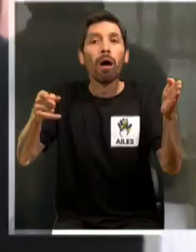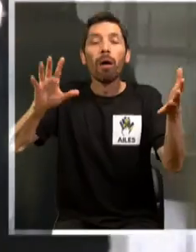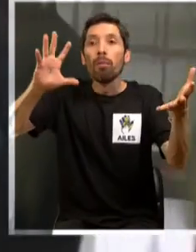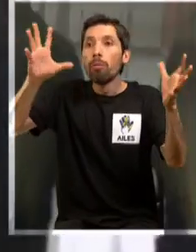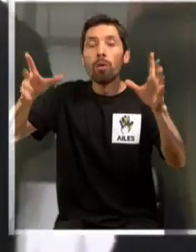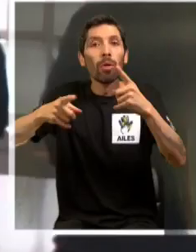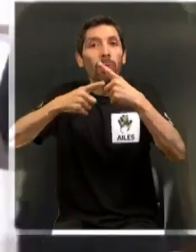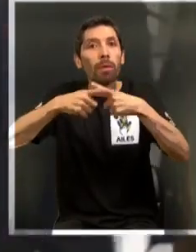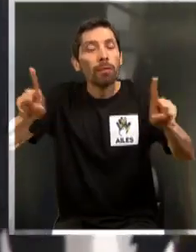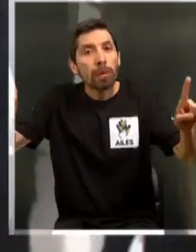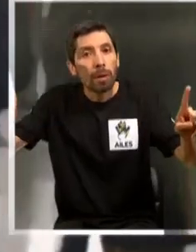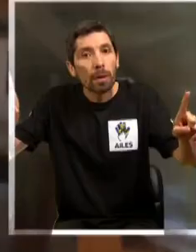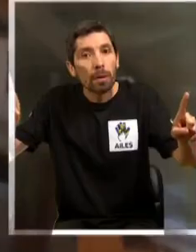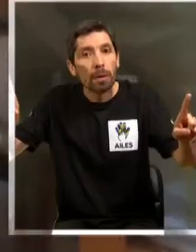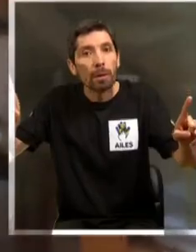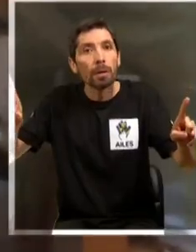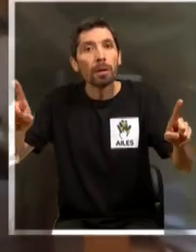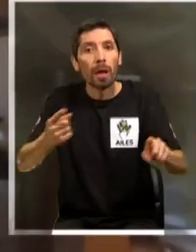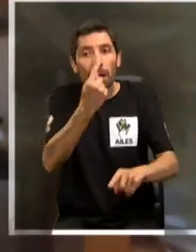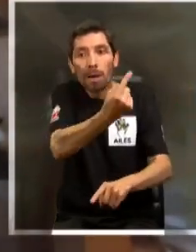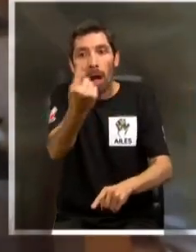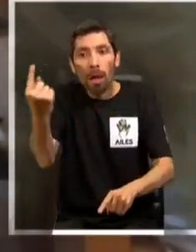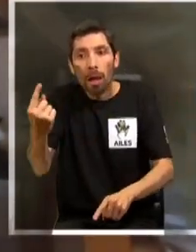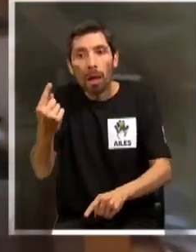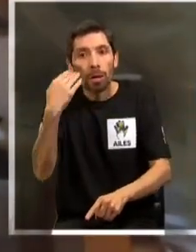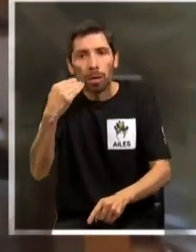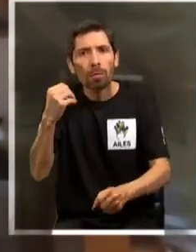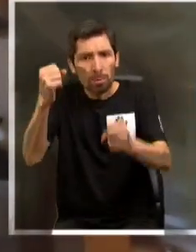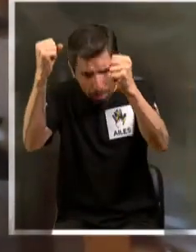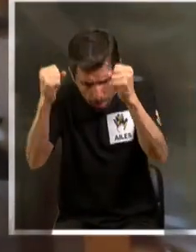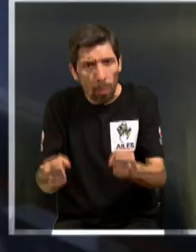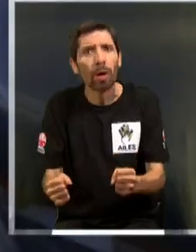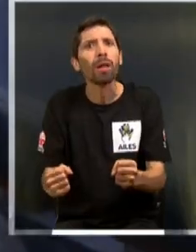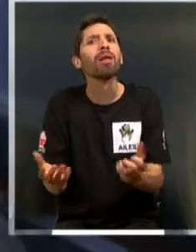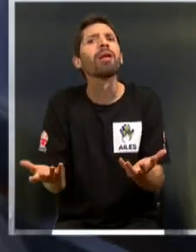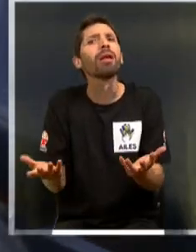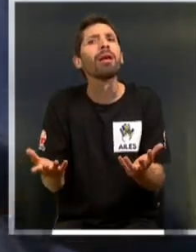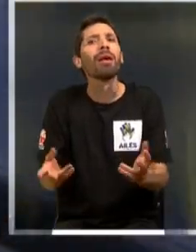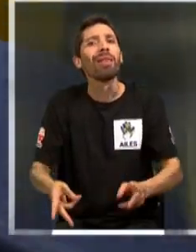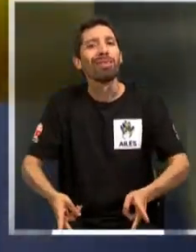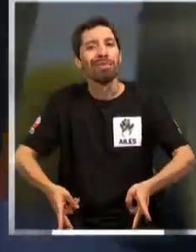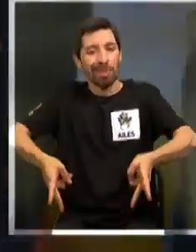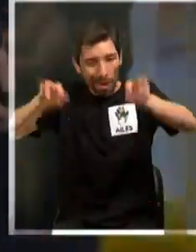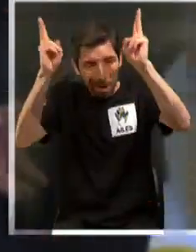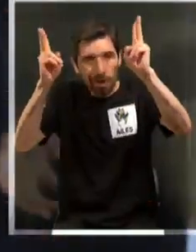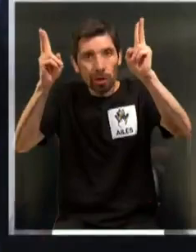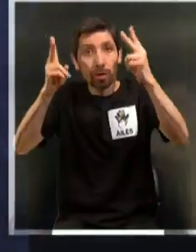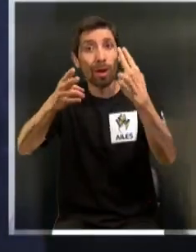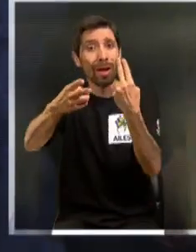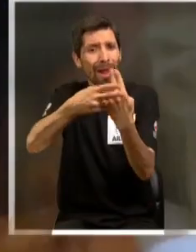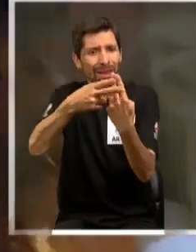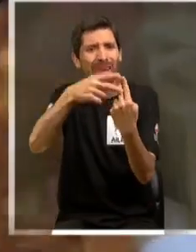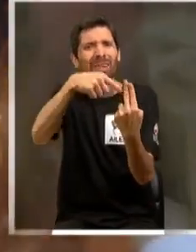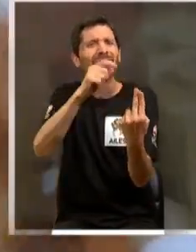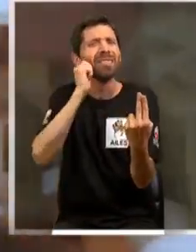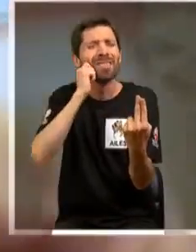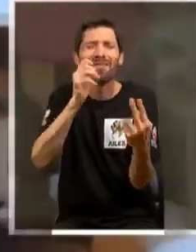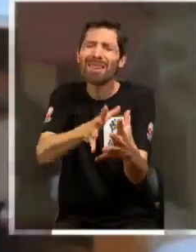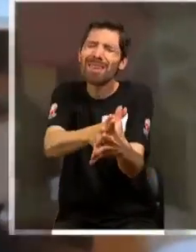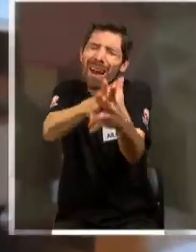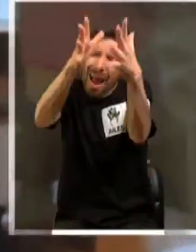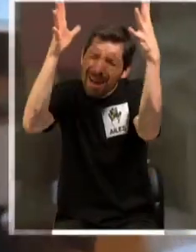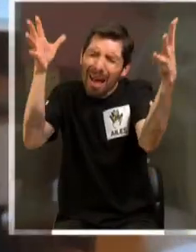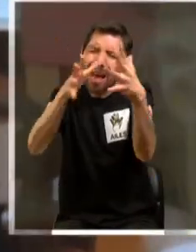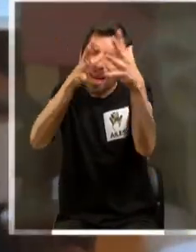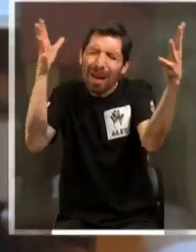distinto. Donde cada niño puede tener el derecho y la Teletón es grande, bien grande